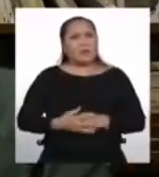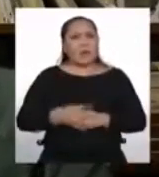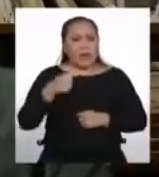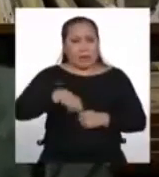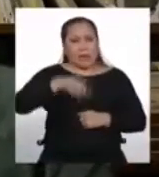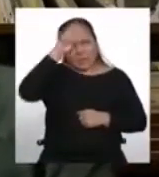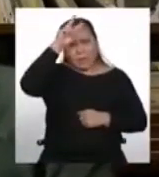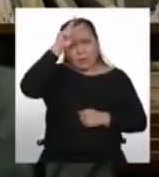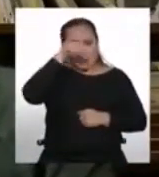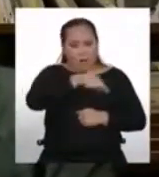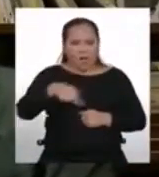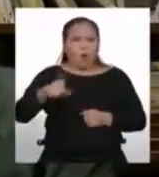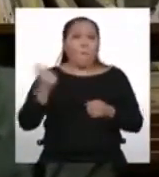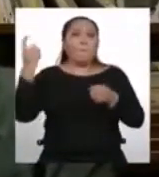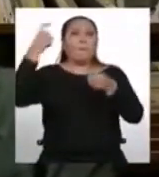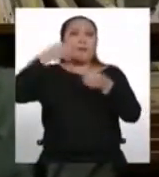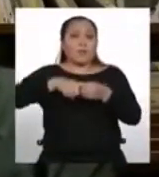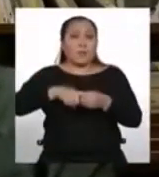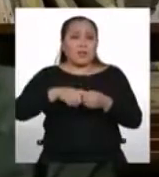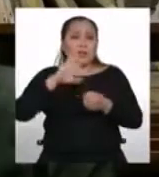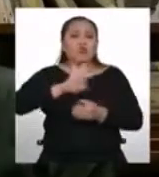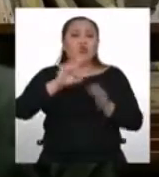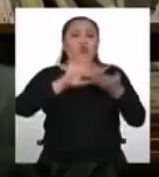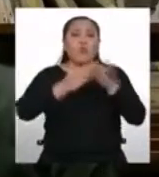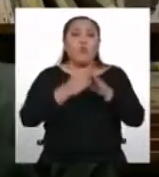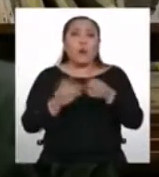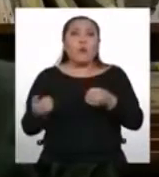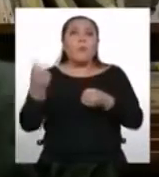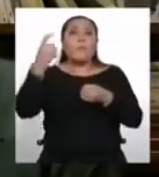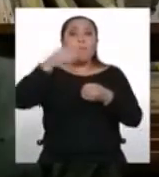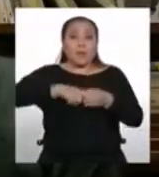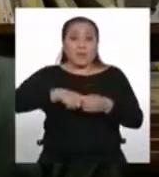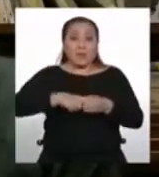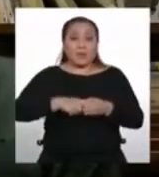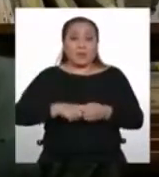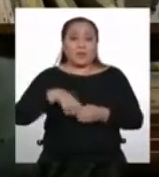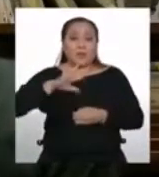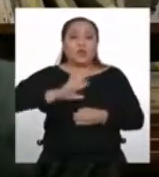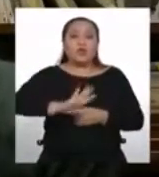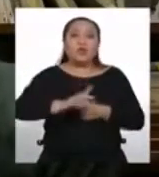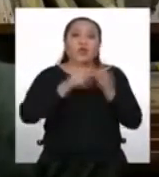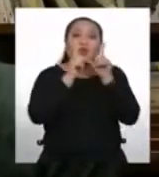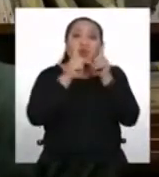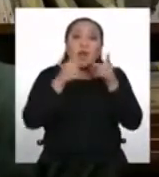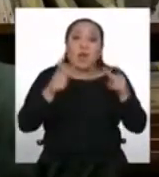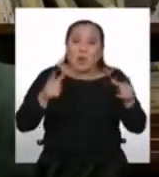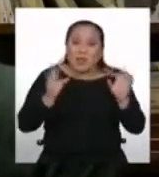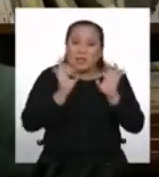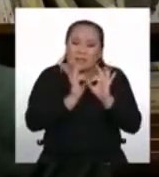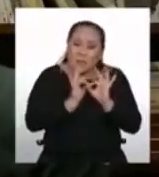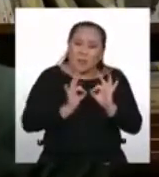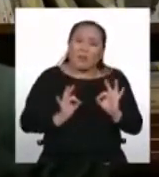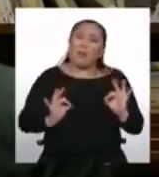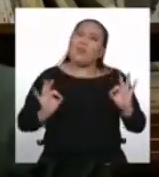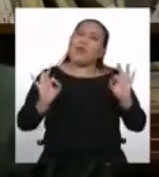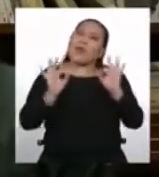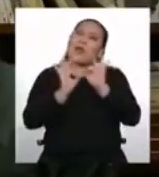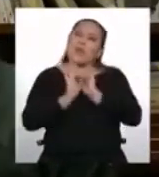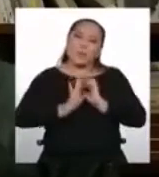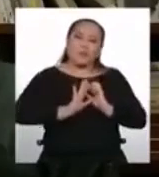del Perú al que ellos pertenecen. Y la lengua es tan importante para un pueblo porque es como